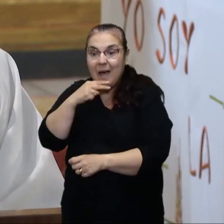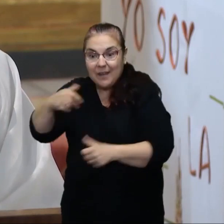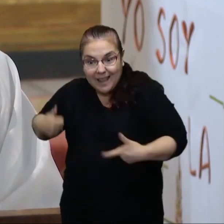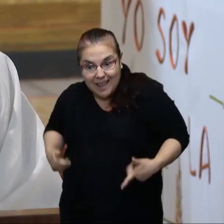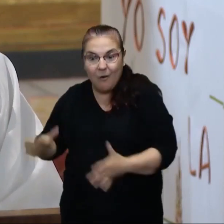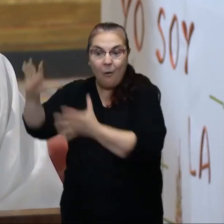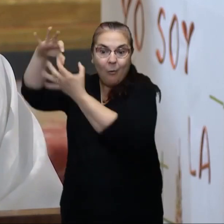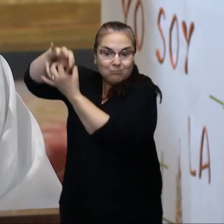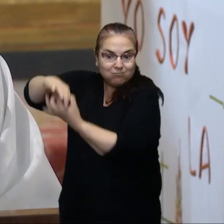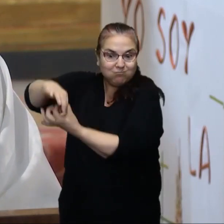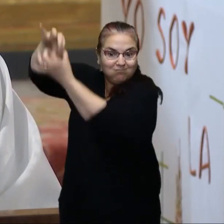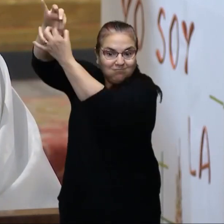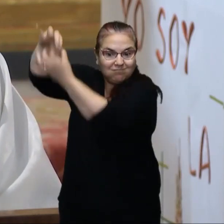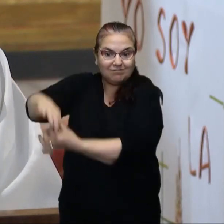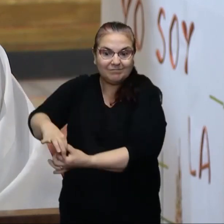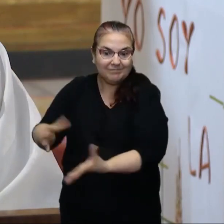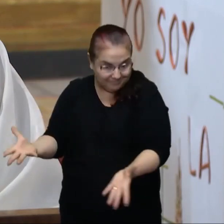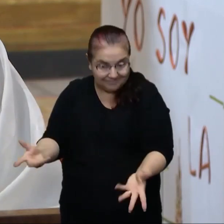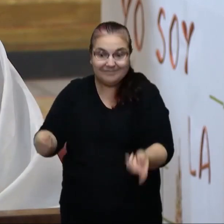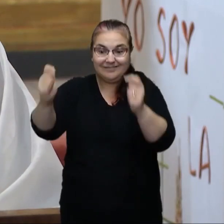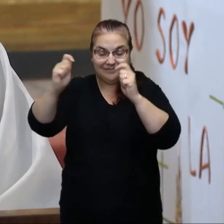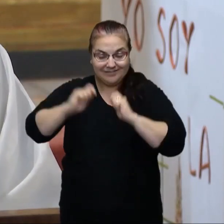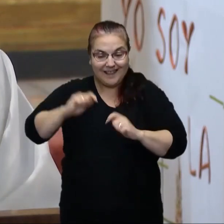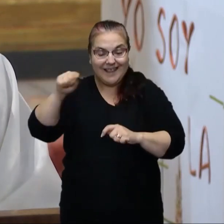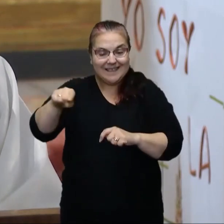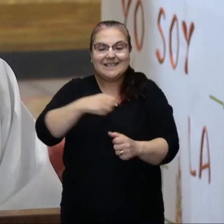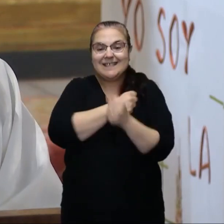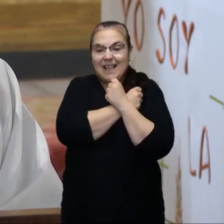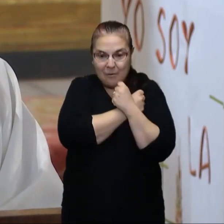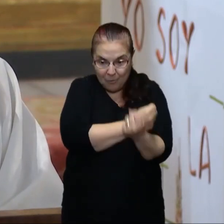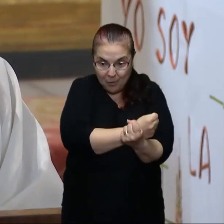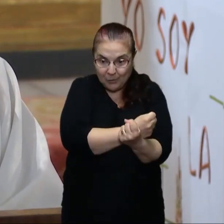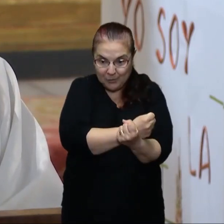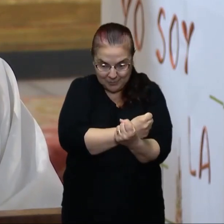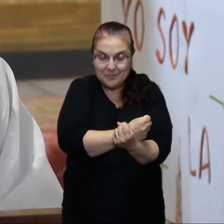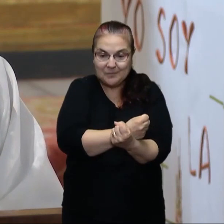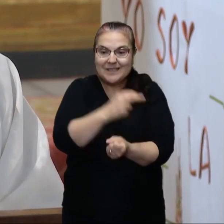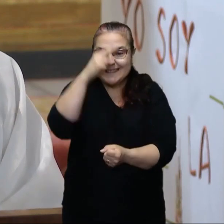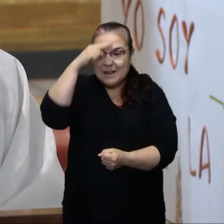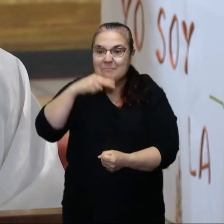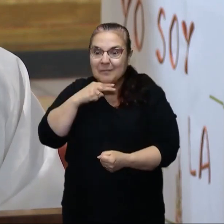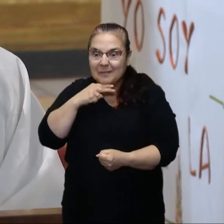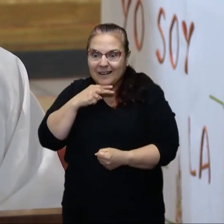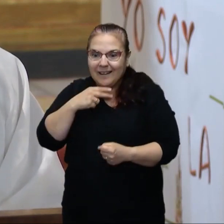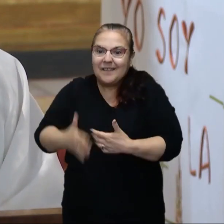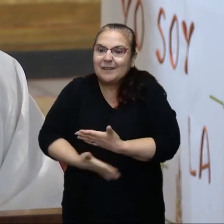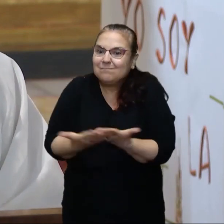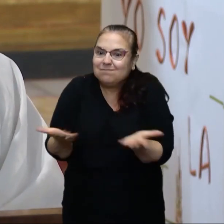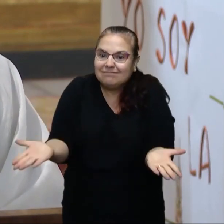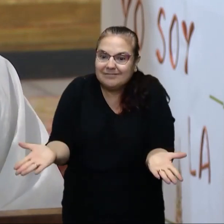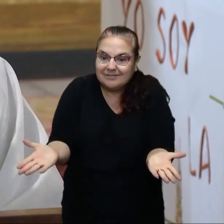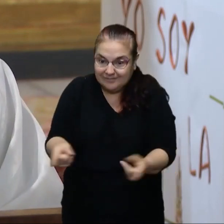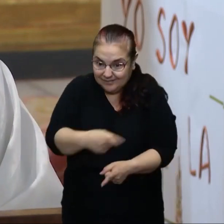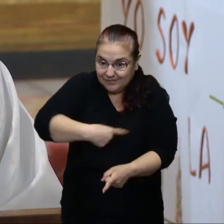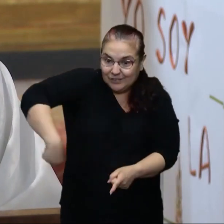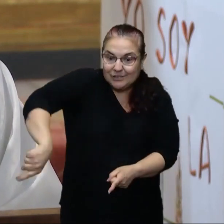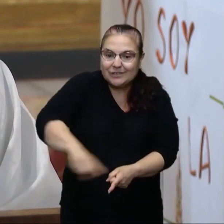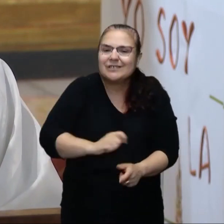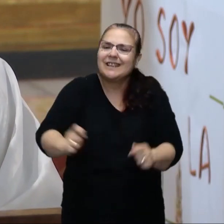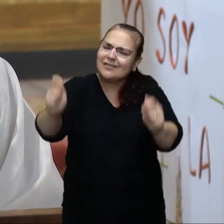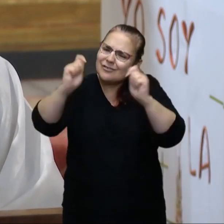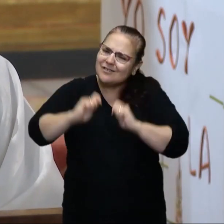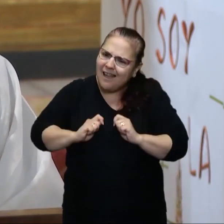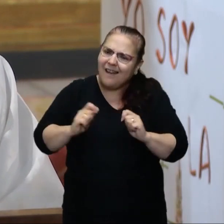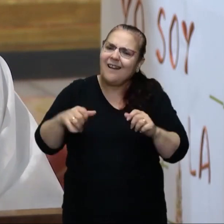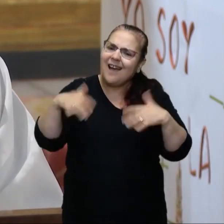Y además, el que nos trae ese amor que viene del Padre y que llega a nosotros. Y finalmente, quien nos da la alegría.